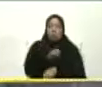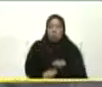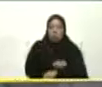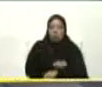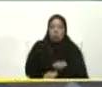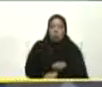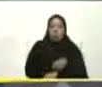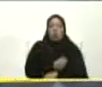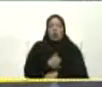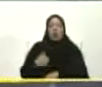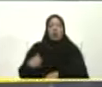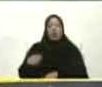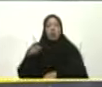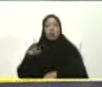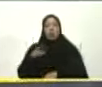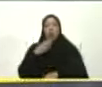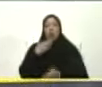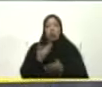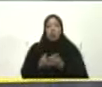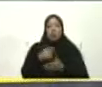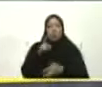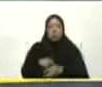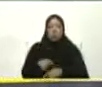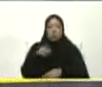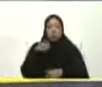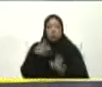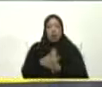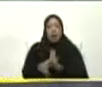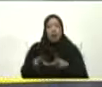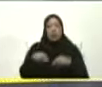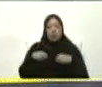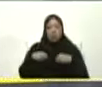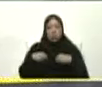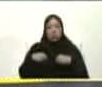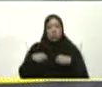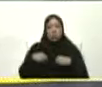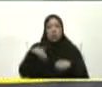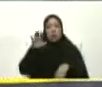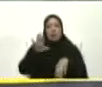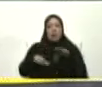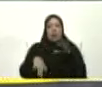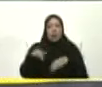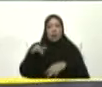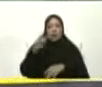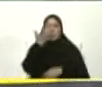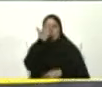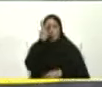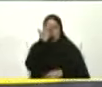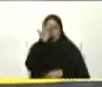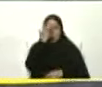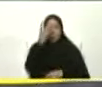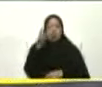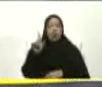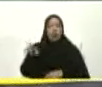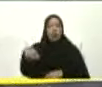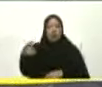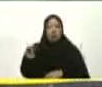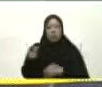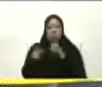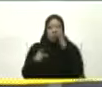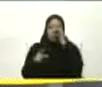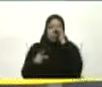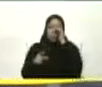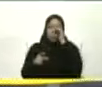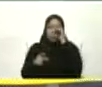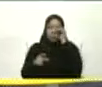Queremos no solamente Agradecer Sino sobre todo Reconocer Que desde el día 15 de febrero El día siguiente Como decía El